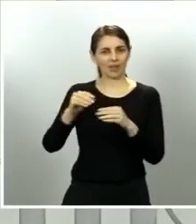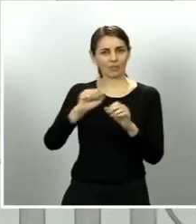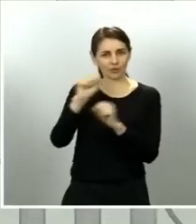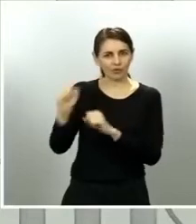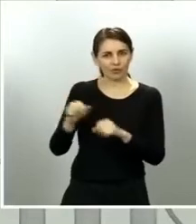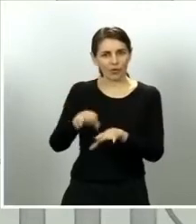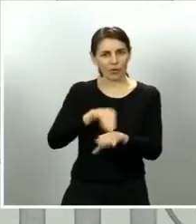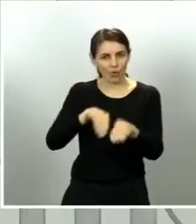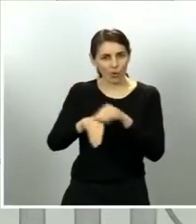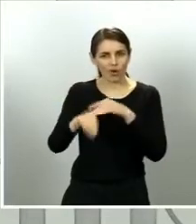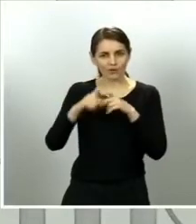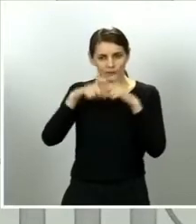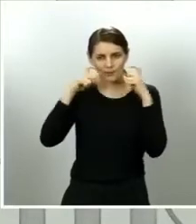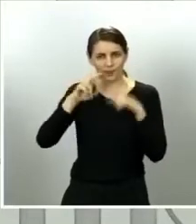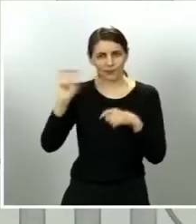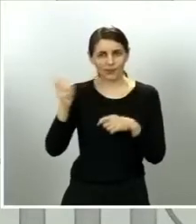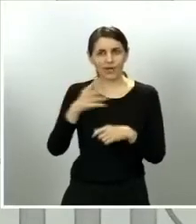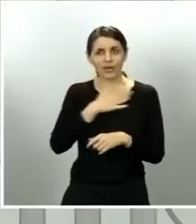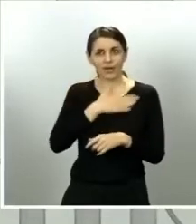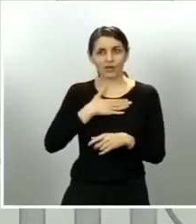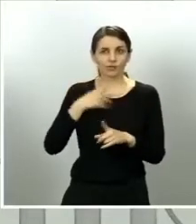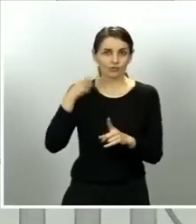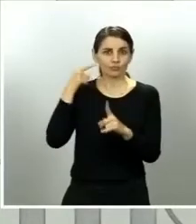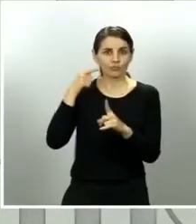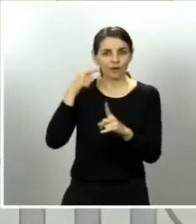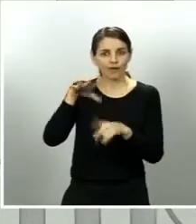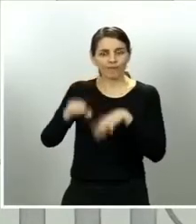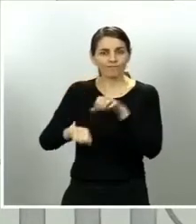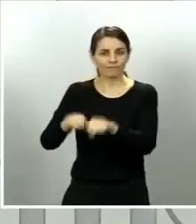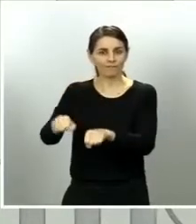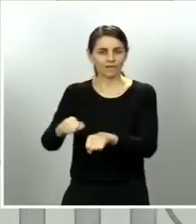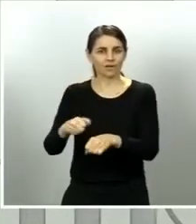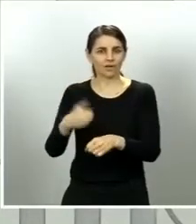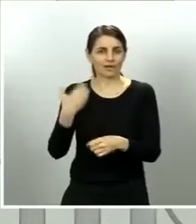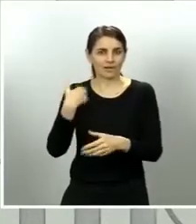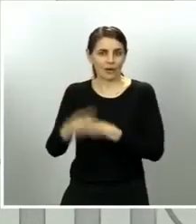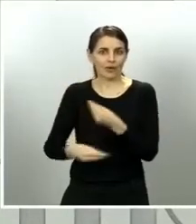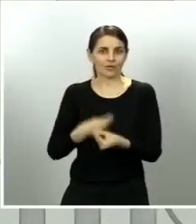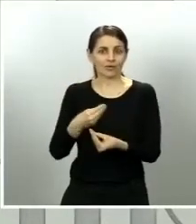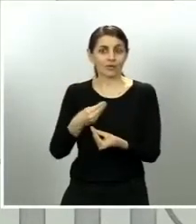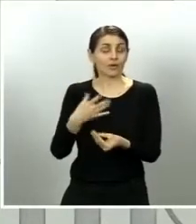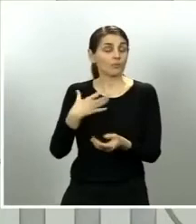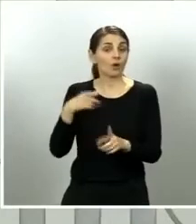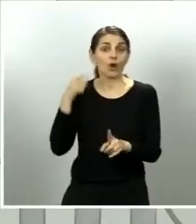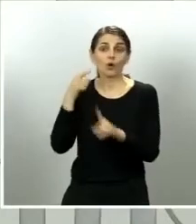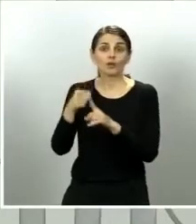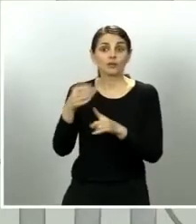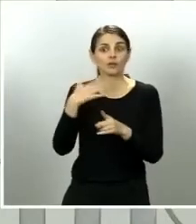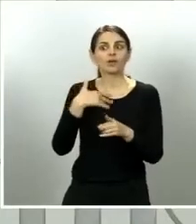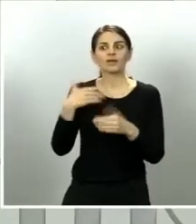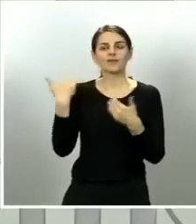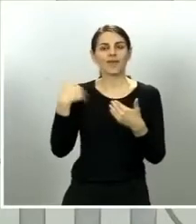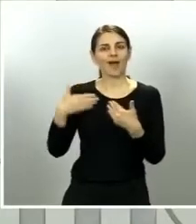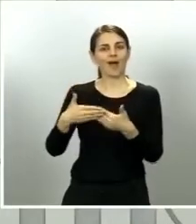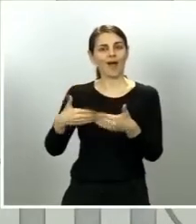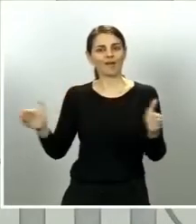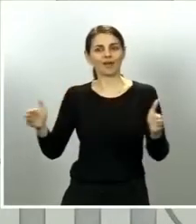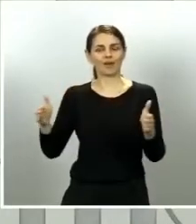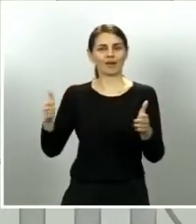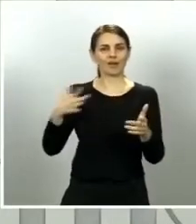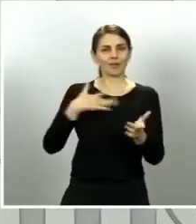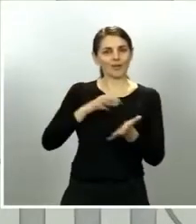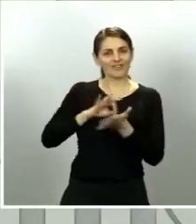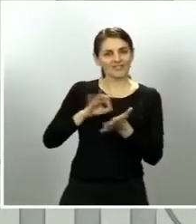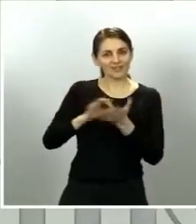producción o de prestación de su servicio de su actividad empresarial a las condiciones que exija la nueva normalidad a la que todos